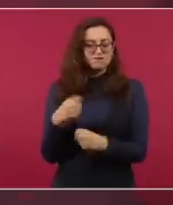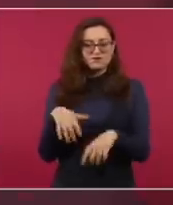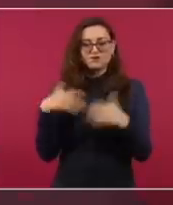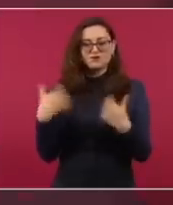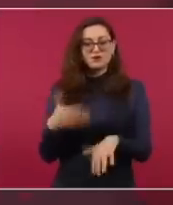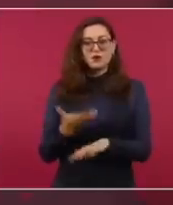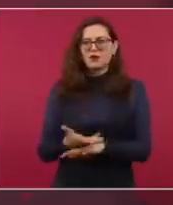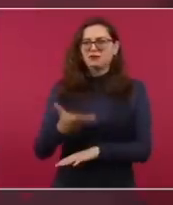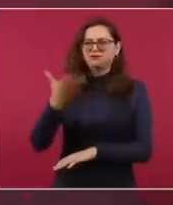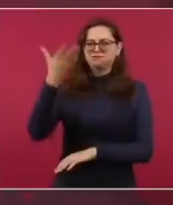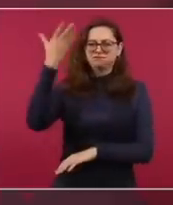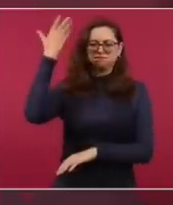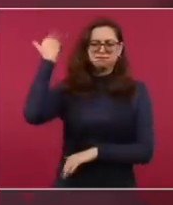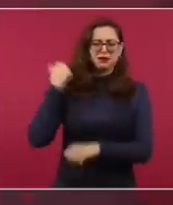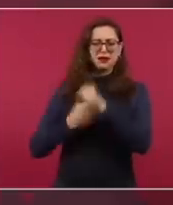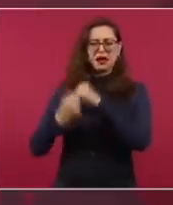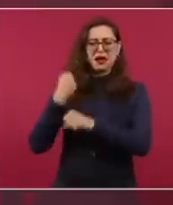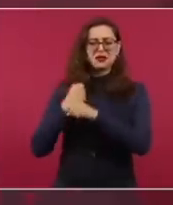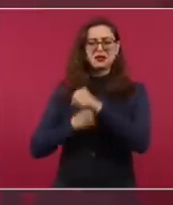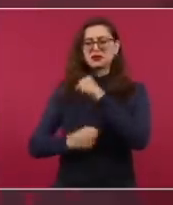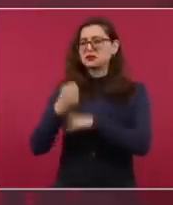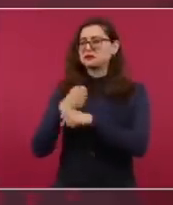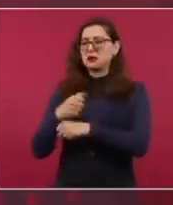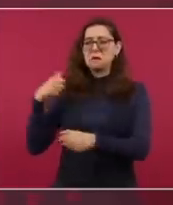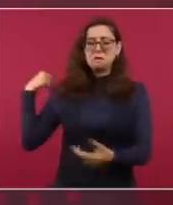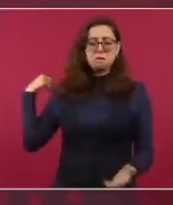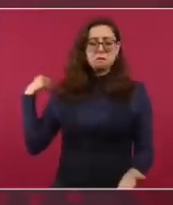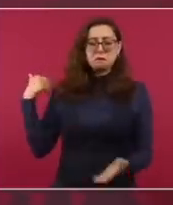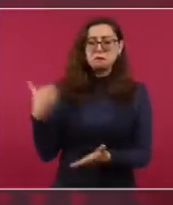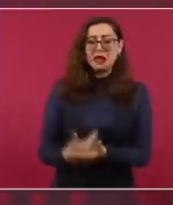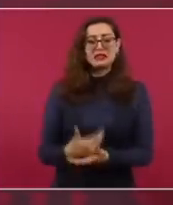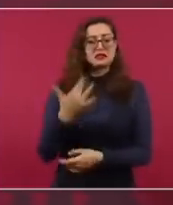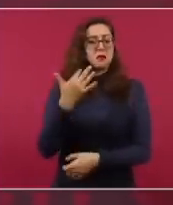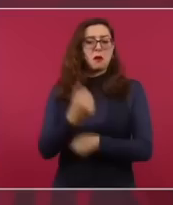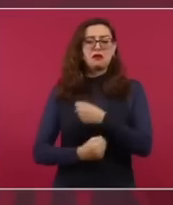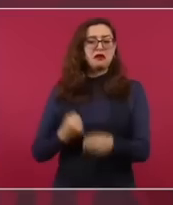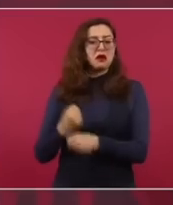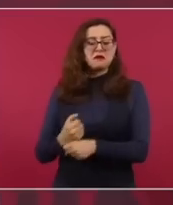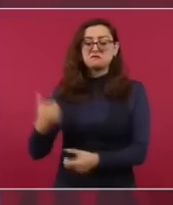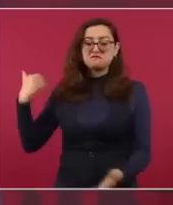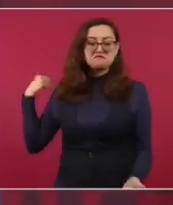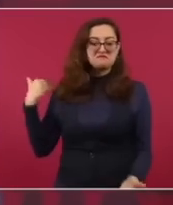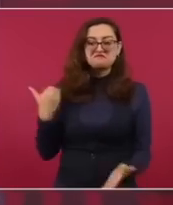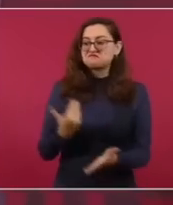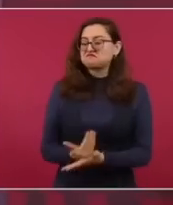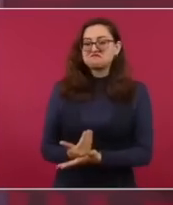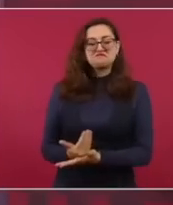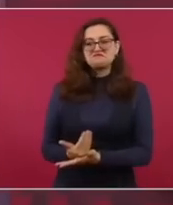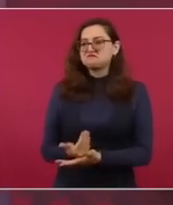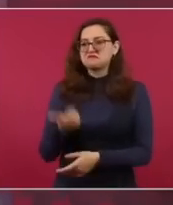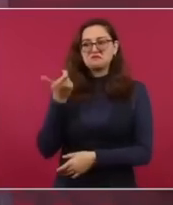en medio siglo o en más de medio siglo